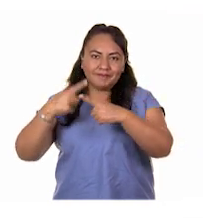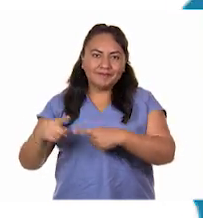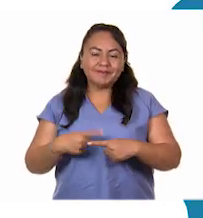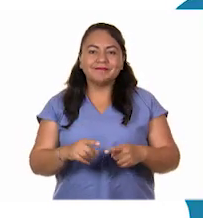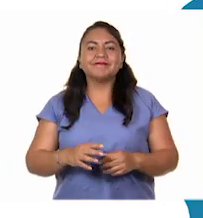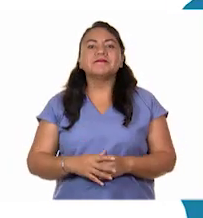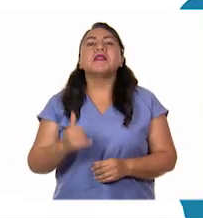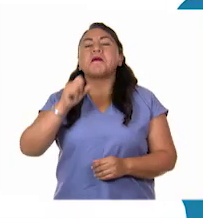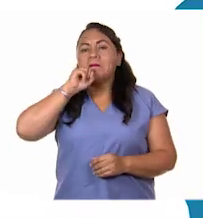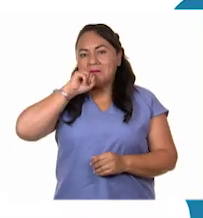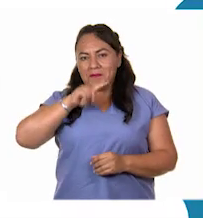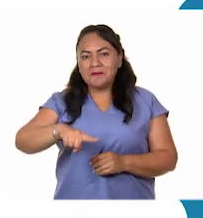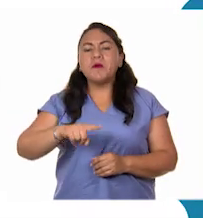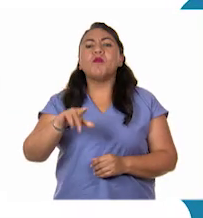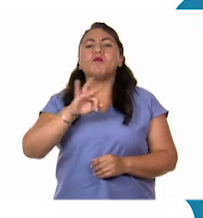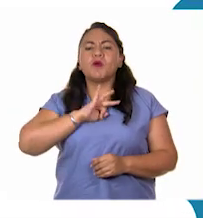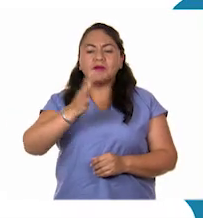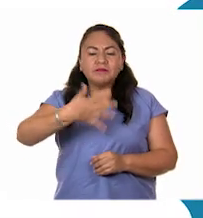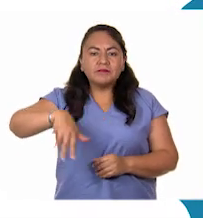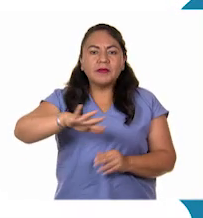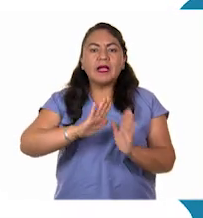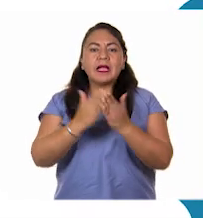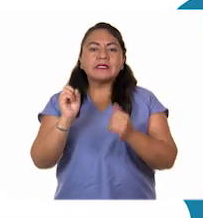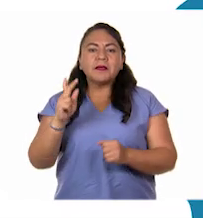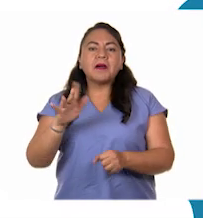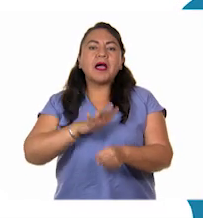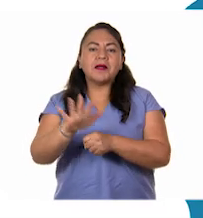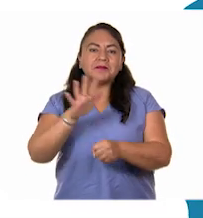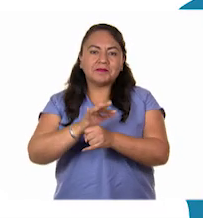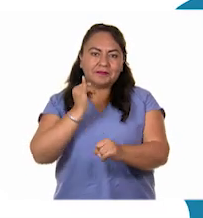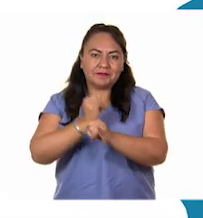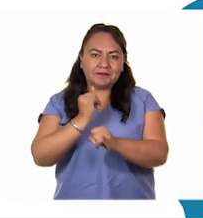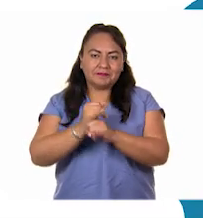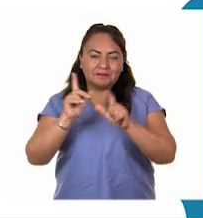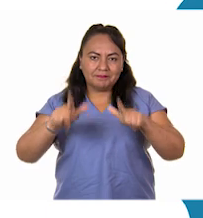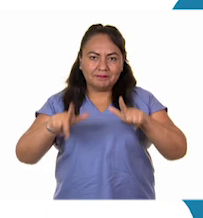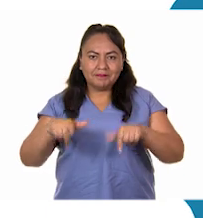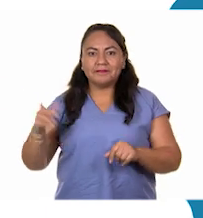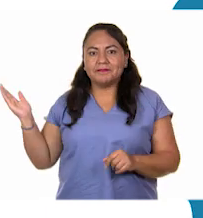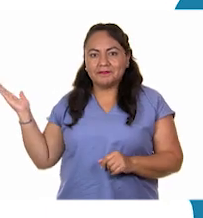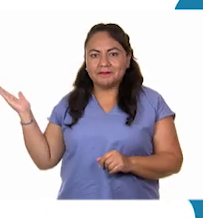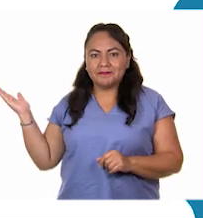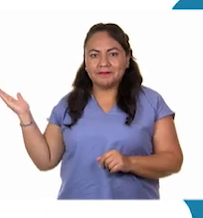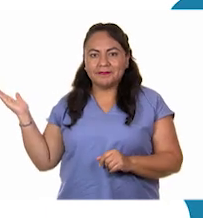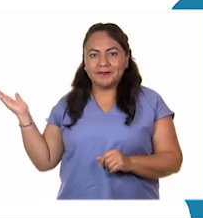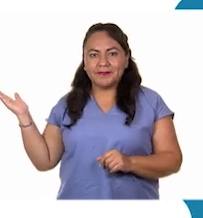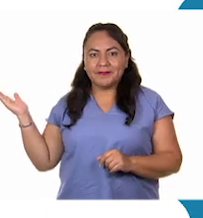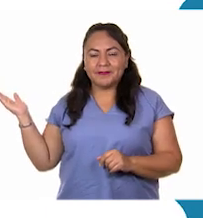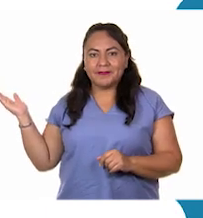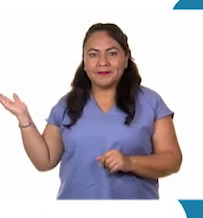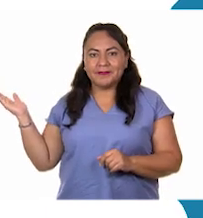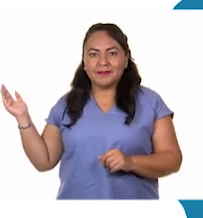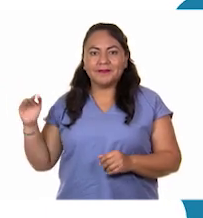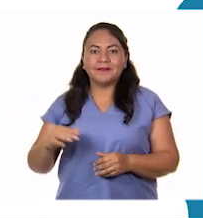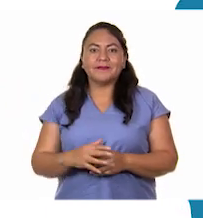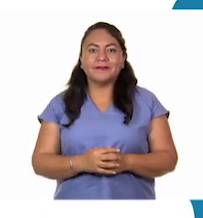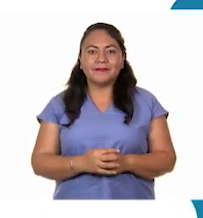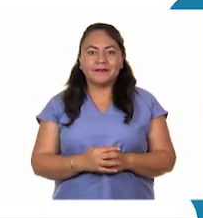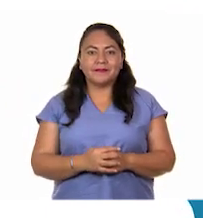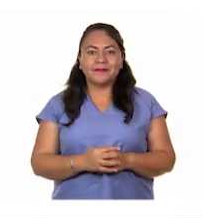También puedes encontrar los libros de texto en la página con aliteg.cep.gob